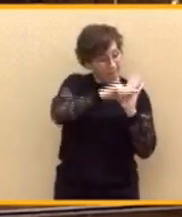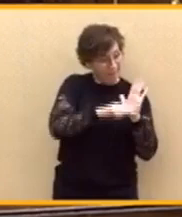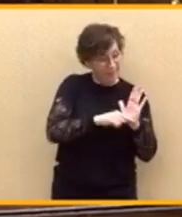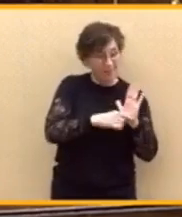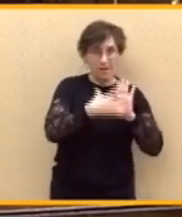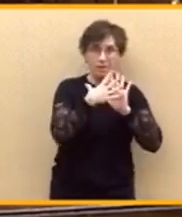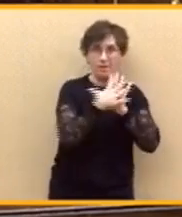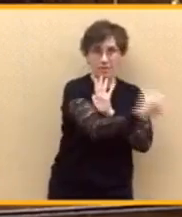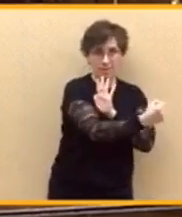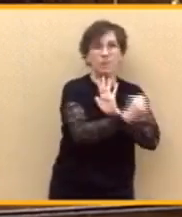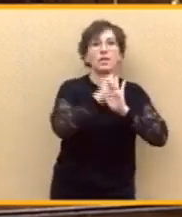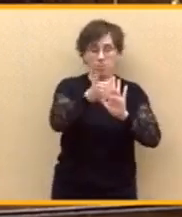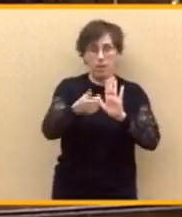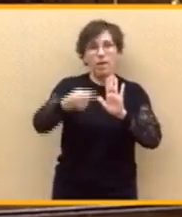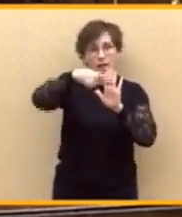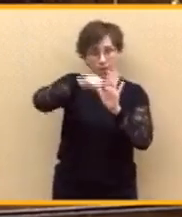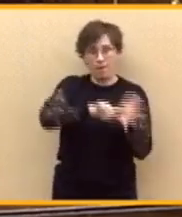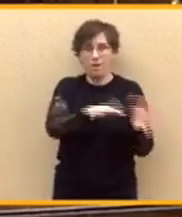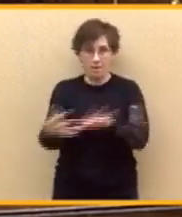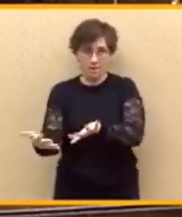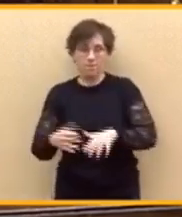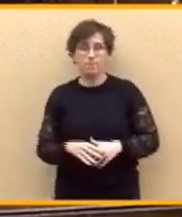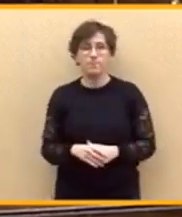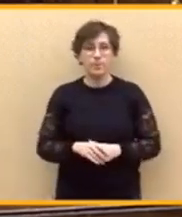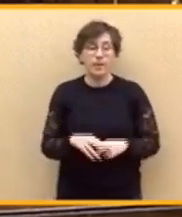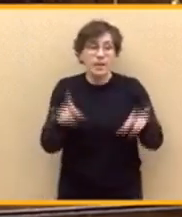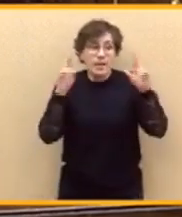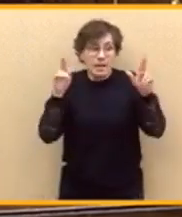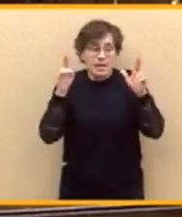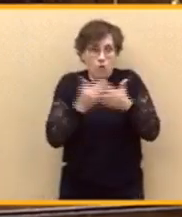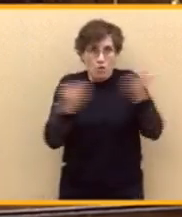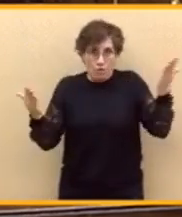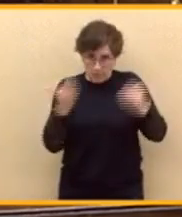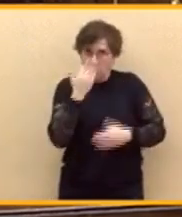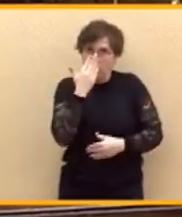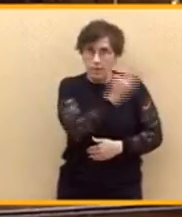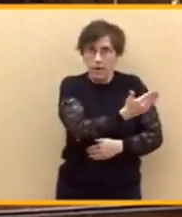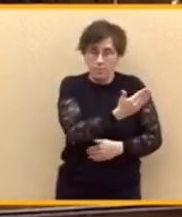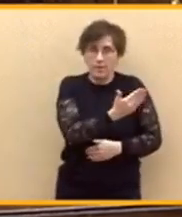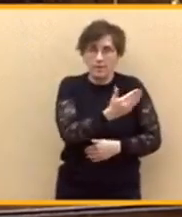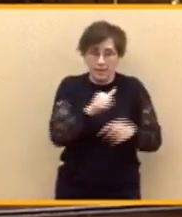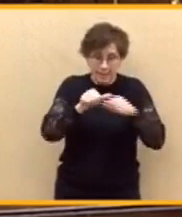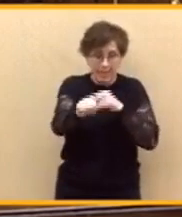comenzando a implementarse. Confío, sinceramente, en que será así.